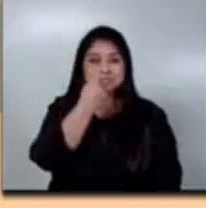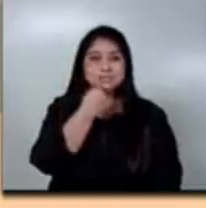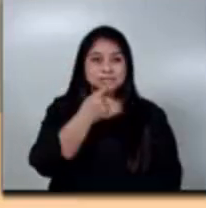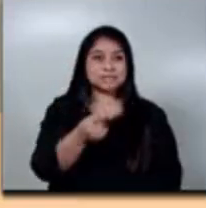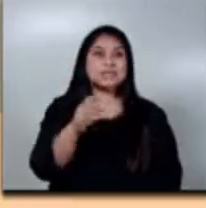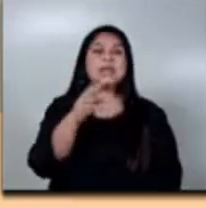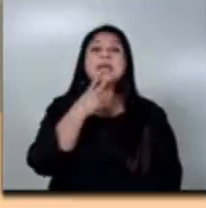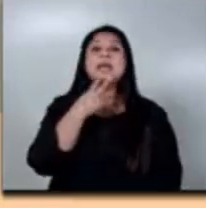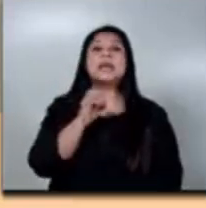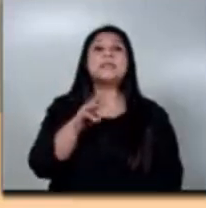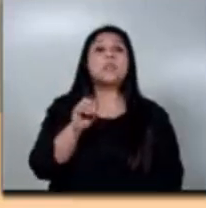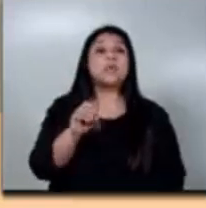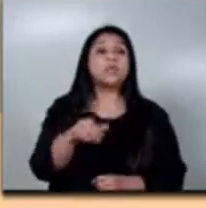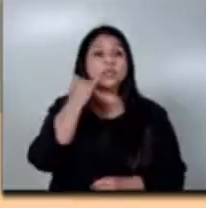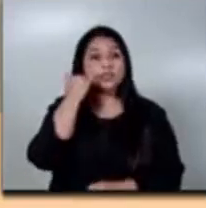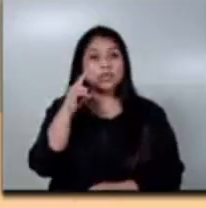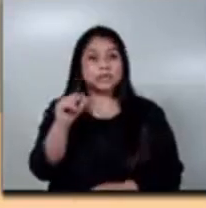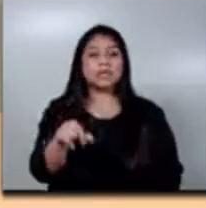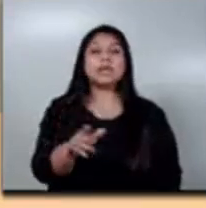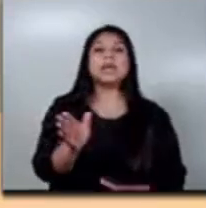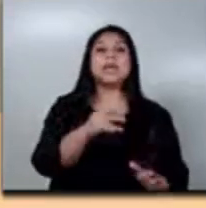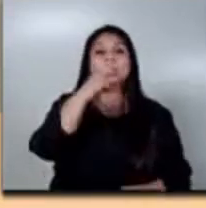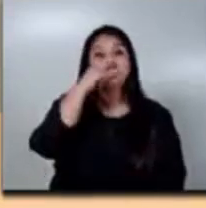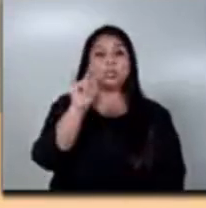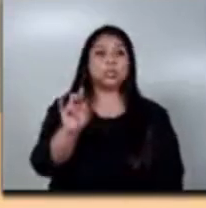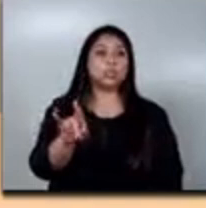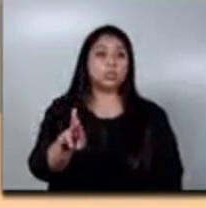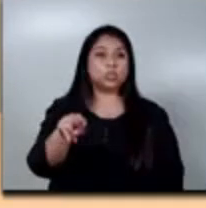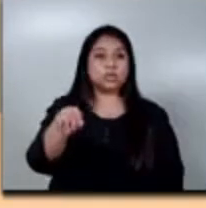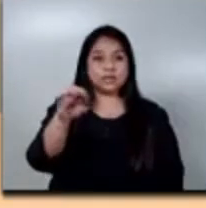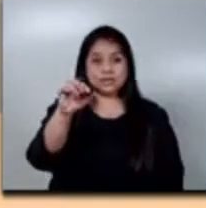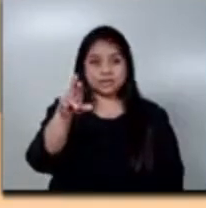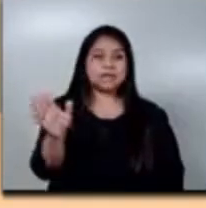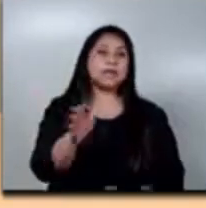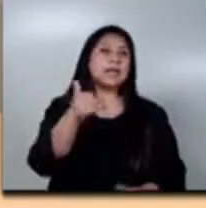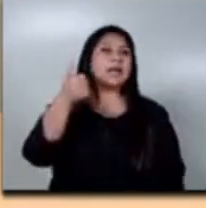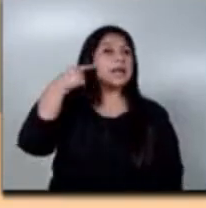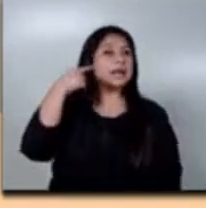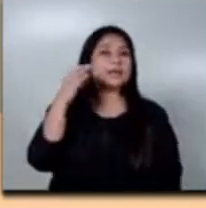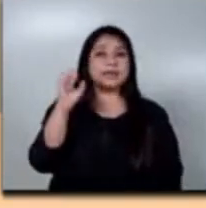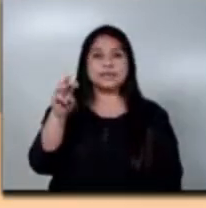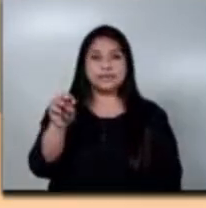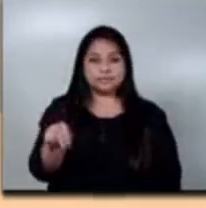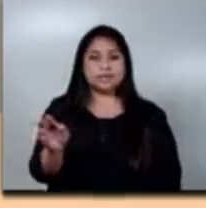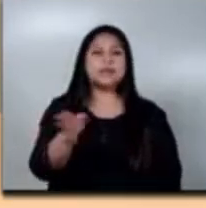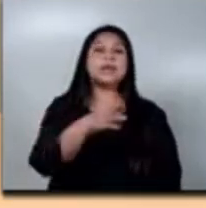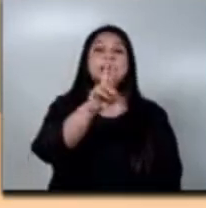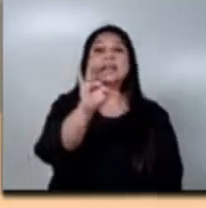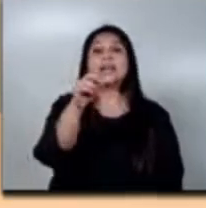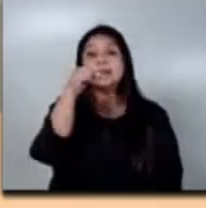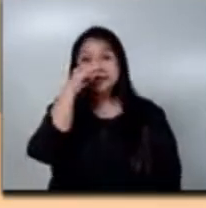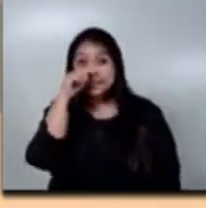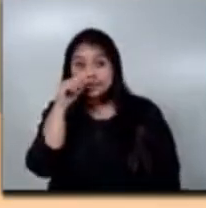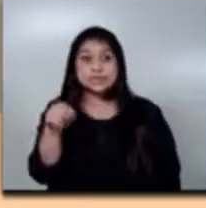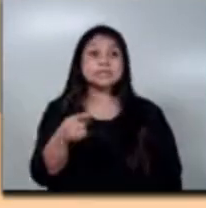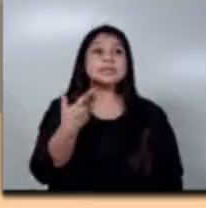hemofilia, síndrome de Turner, síndrome de Angelman, síndrome de Rett, fibrosis quística,